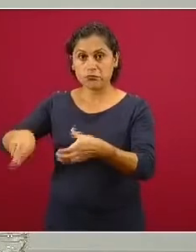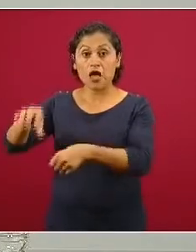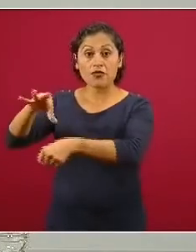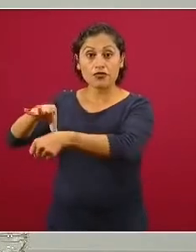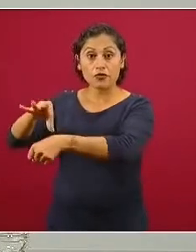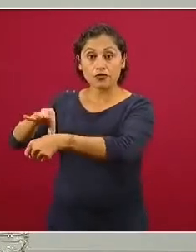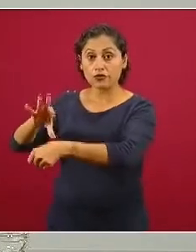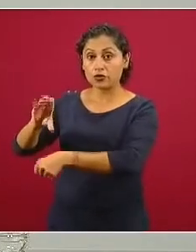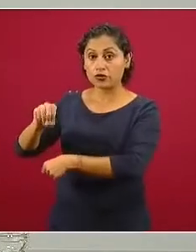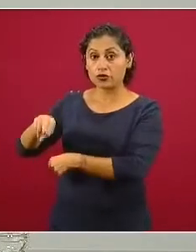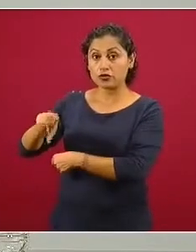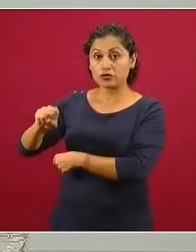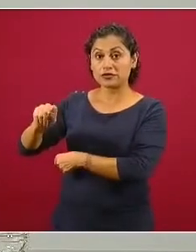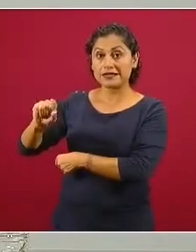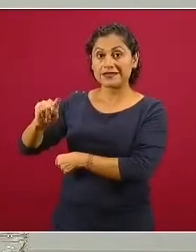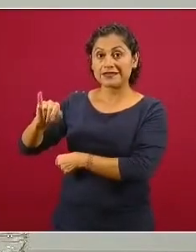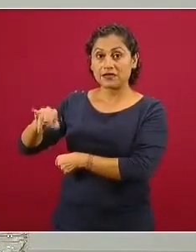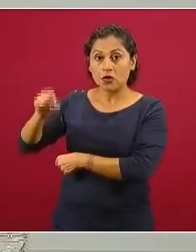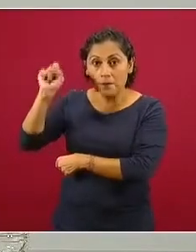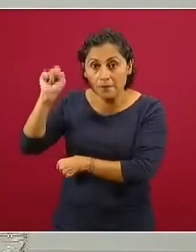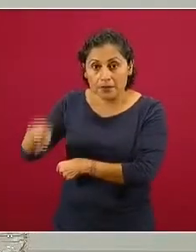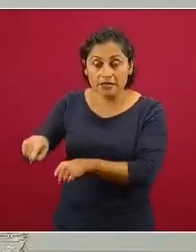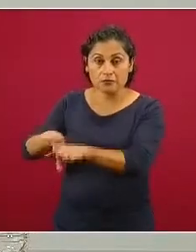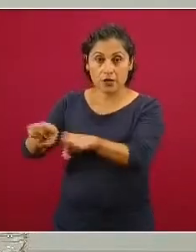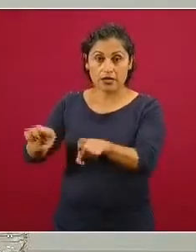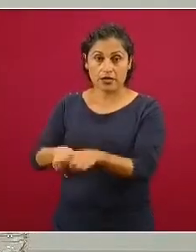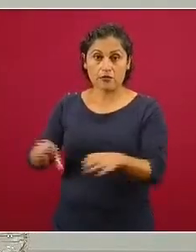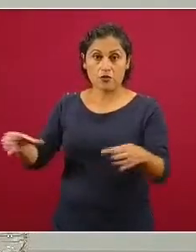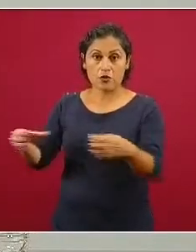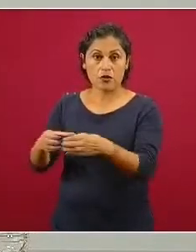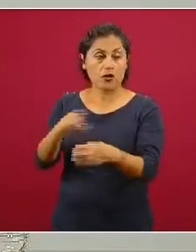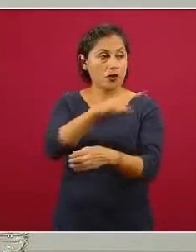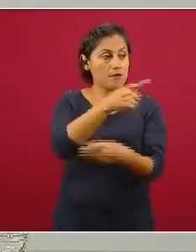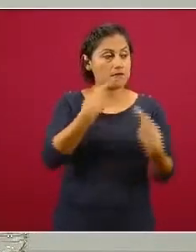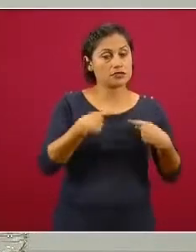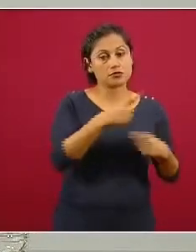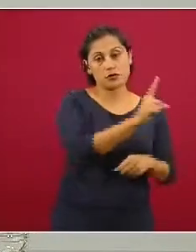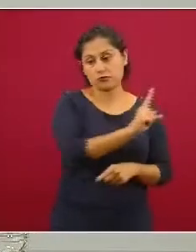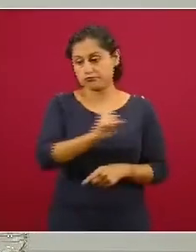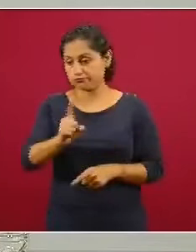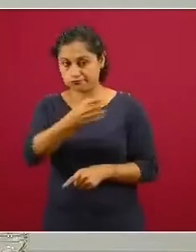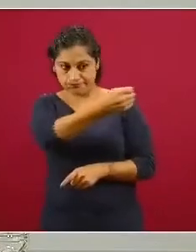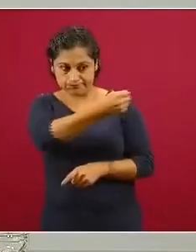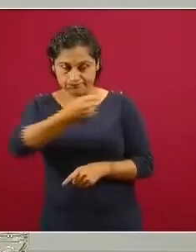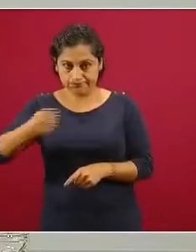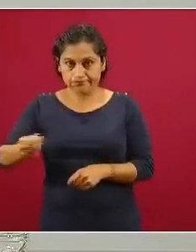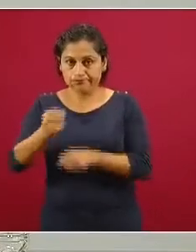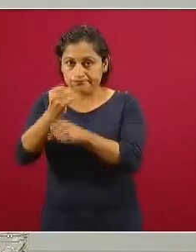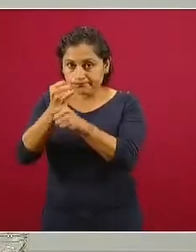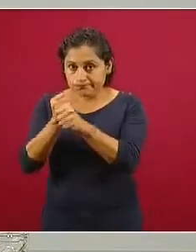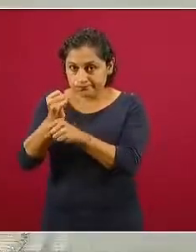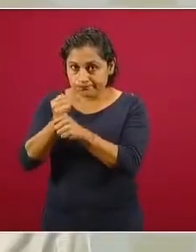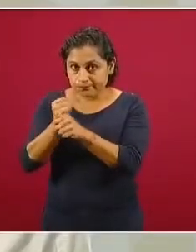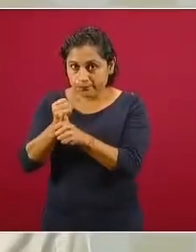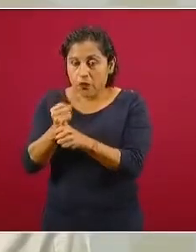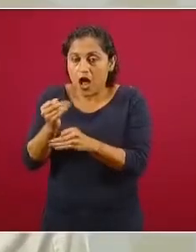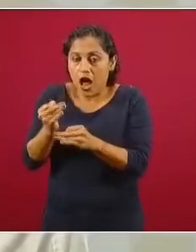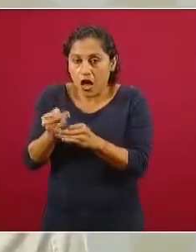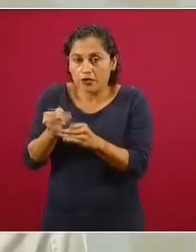López Macías labora. Y en esta unidad están estudiando la respuesta inmune,